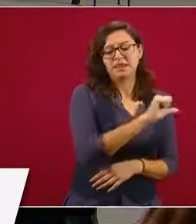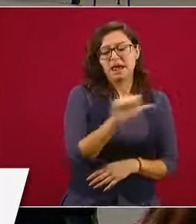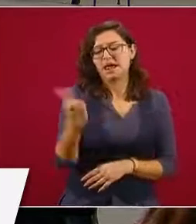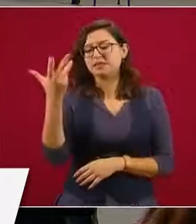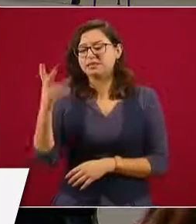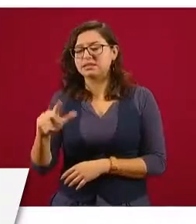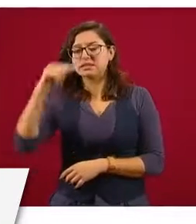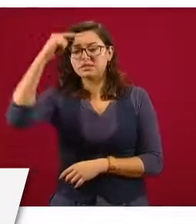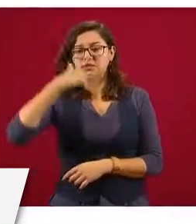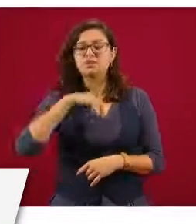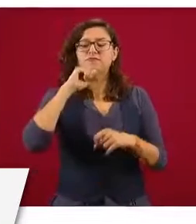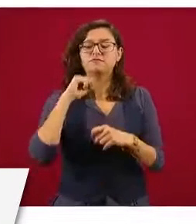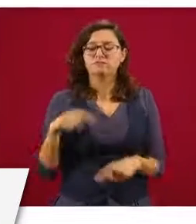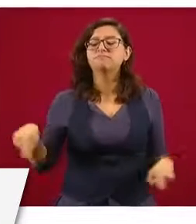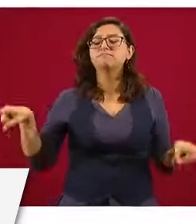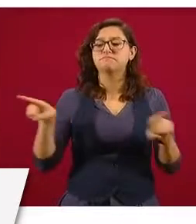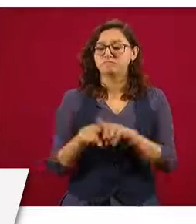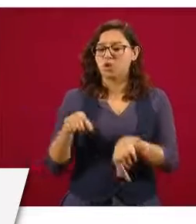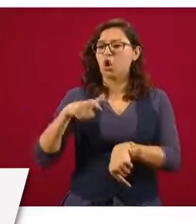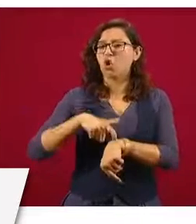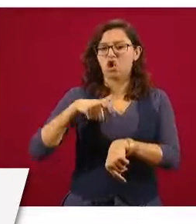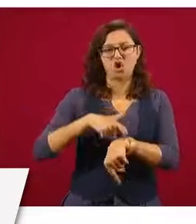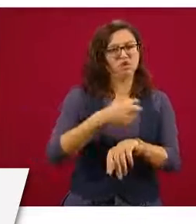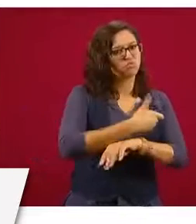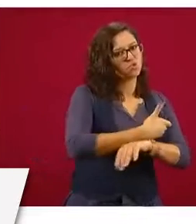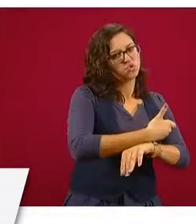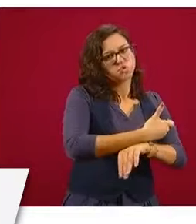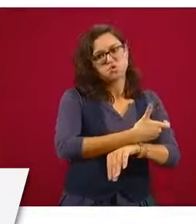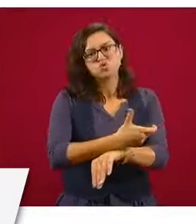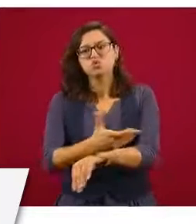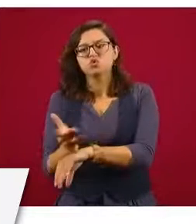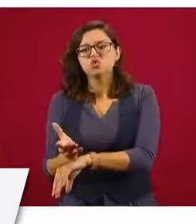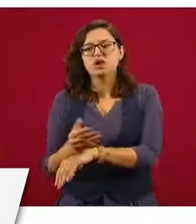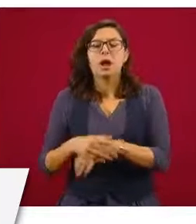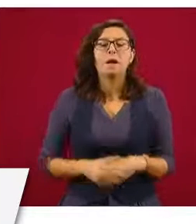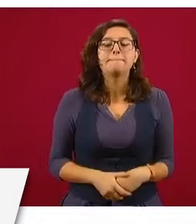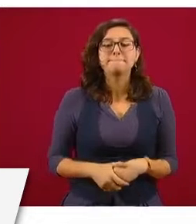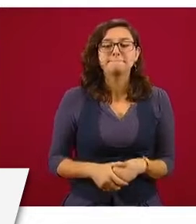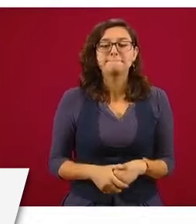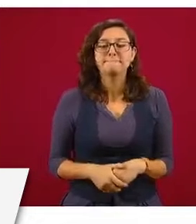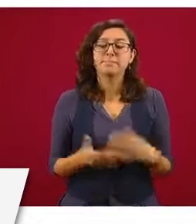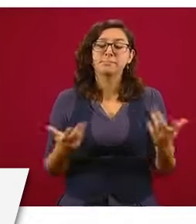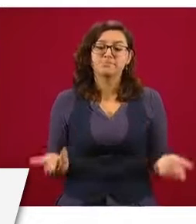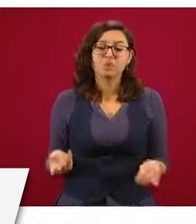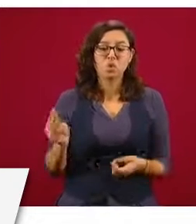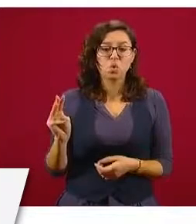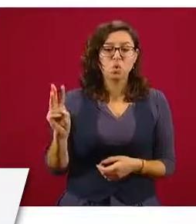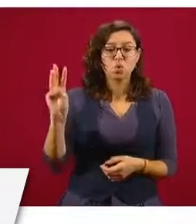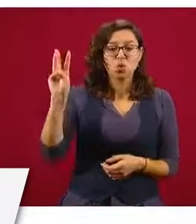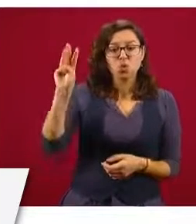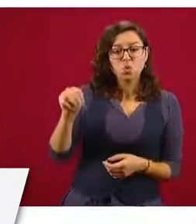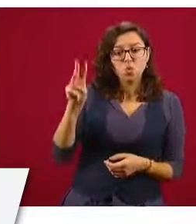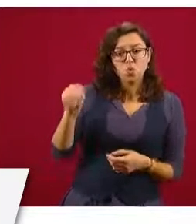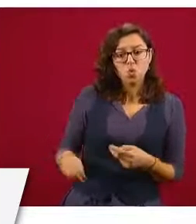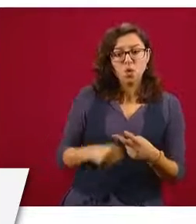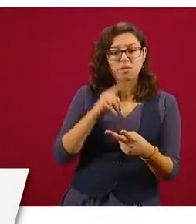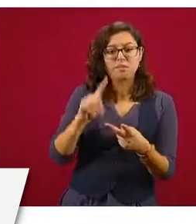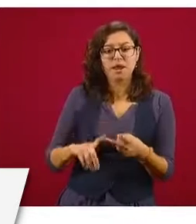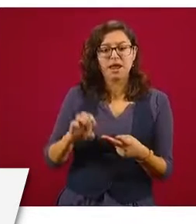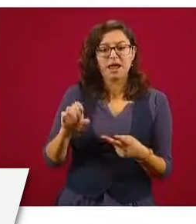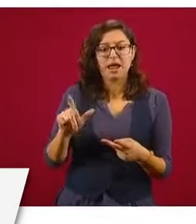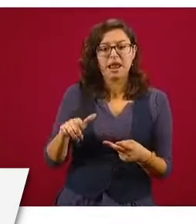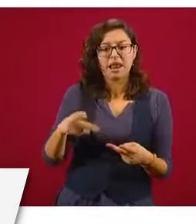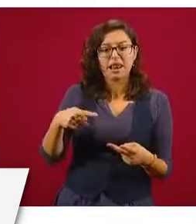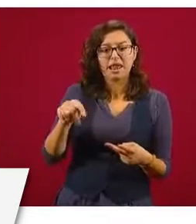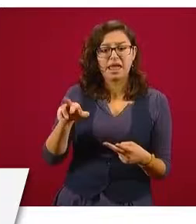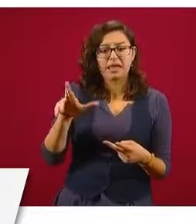noche, también tiene el horario más amplio. Y luego tenemos que Walmart, Electra y Caja Popular Mexicana